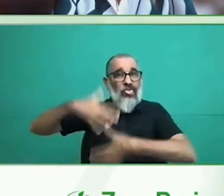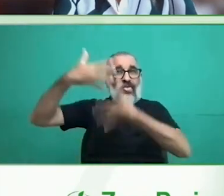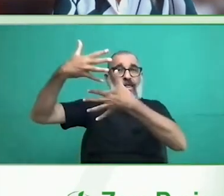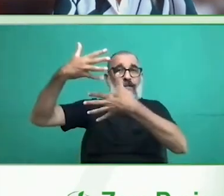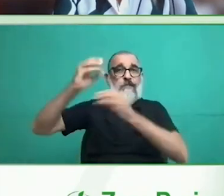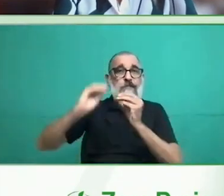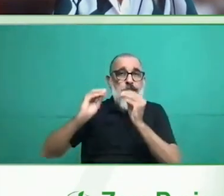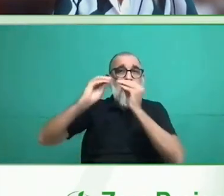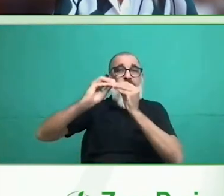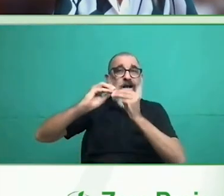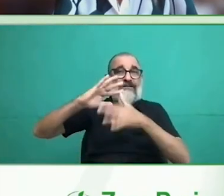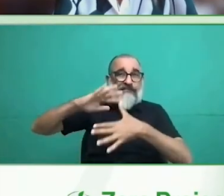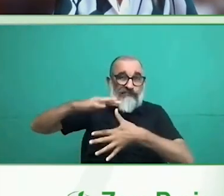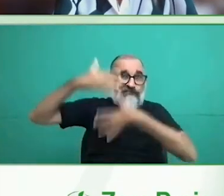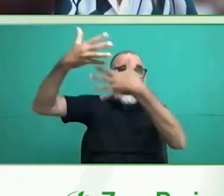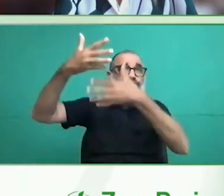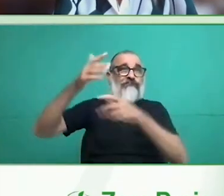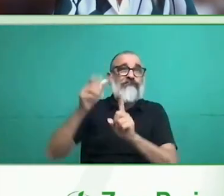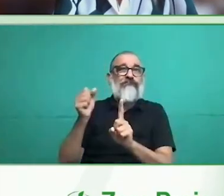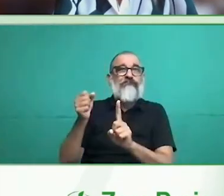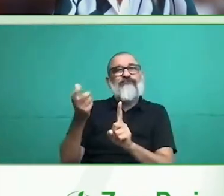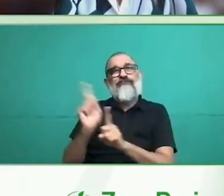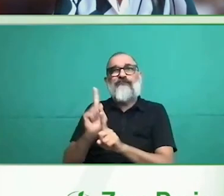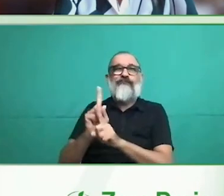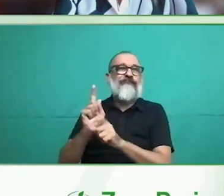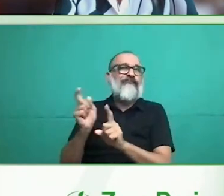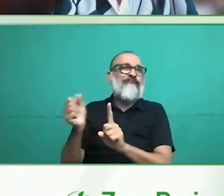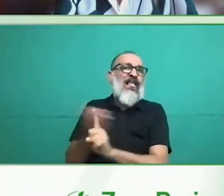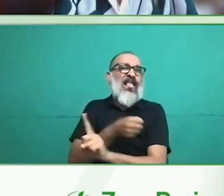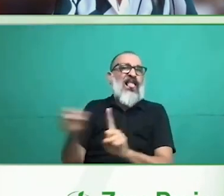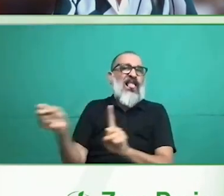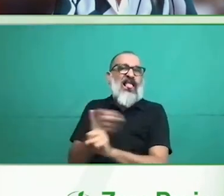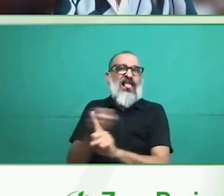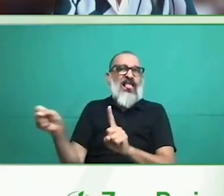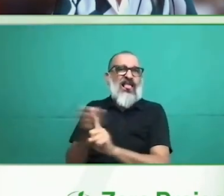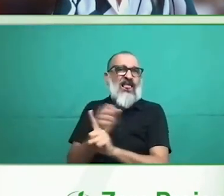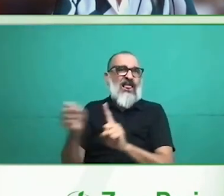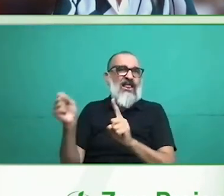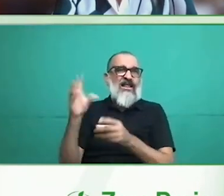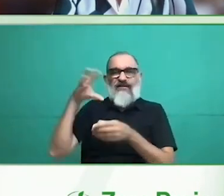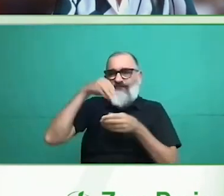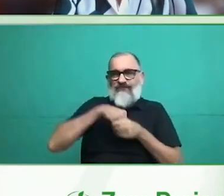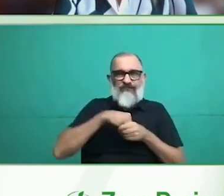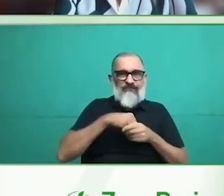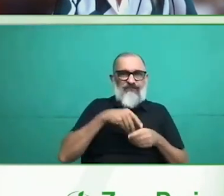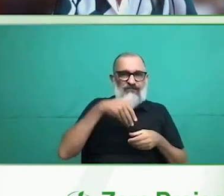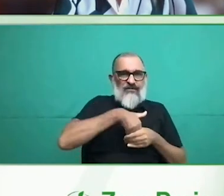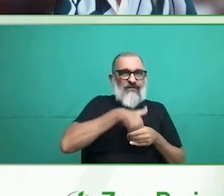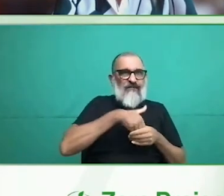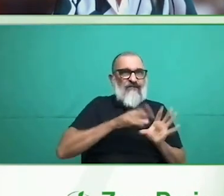apoyo de estos proyectos que pueden de alguna manera